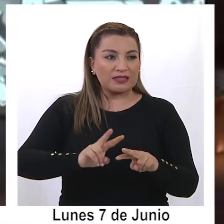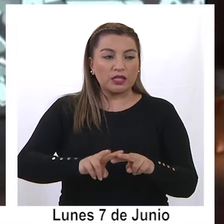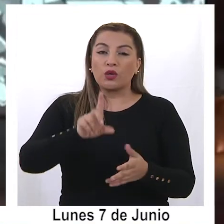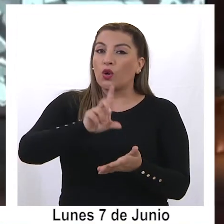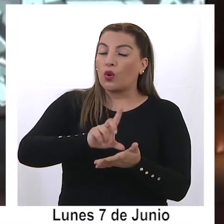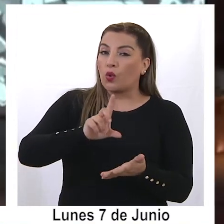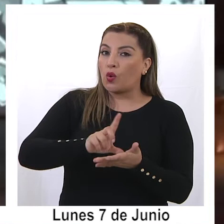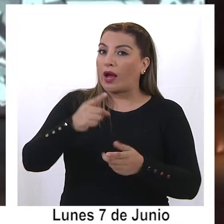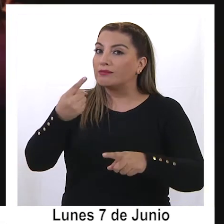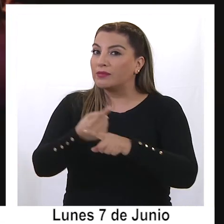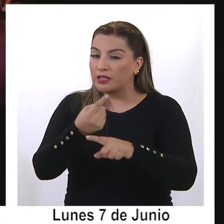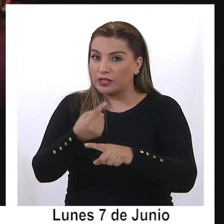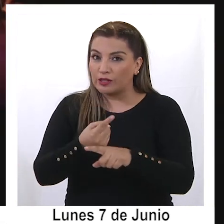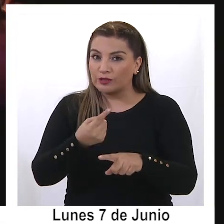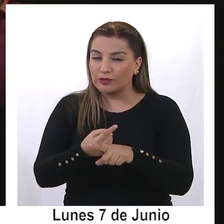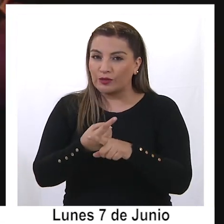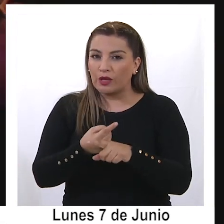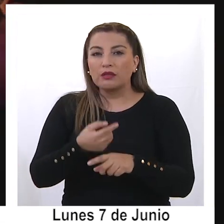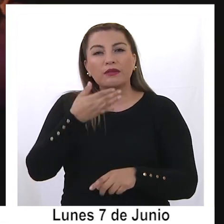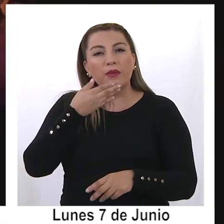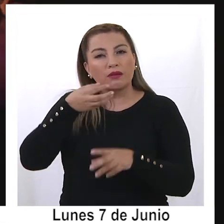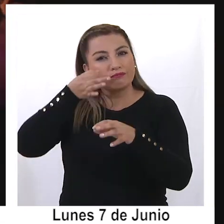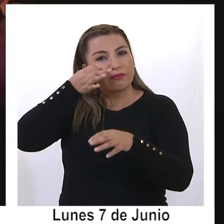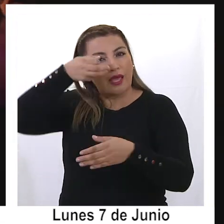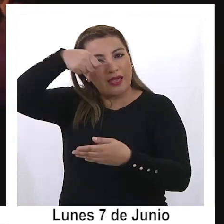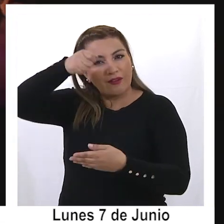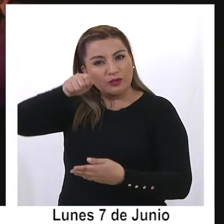un espacio de conversación y de análisis.